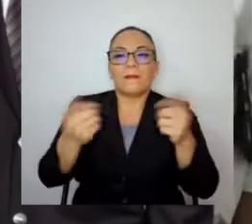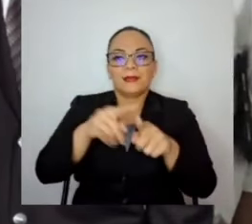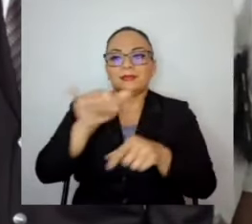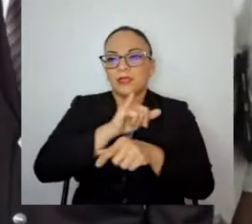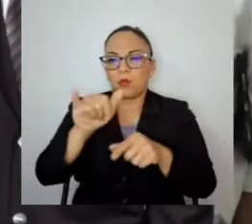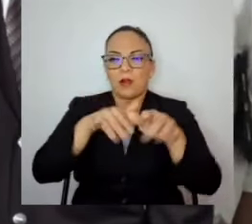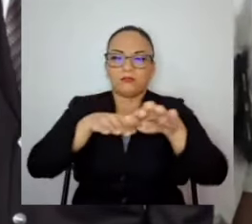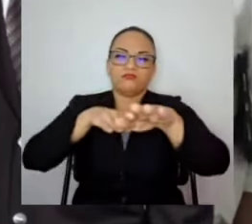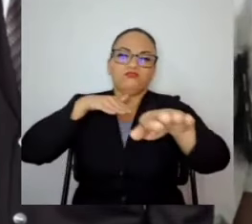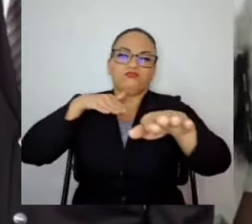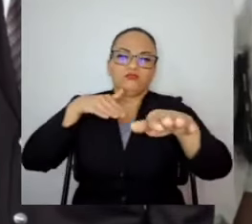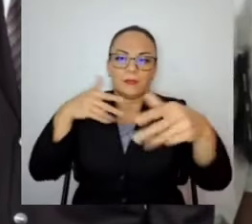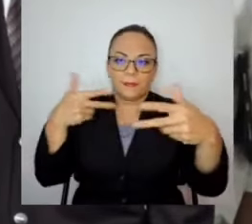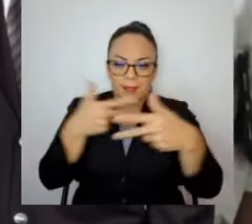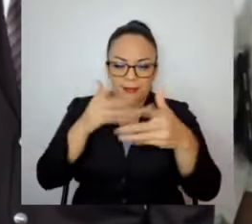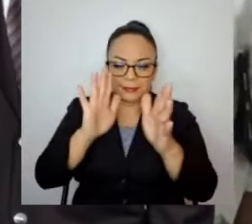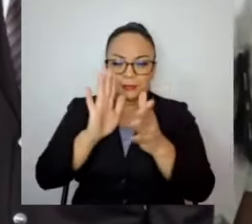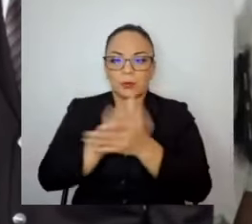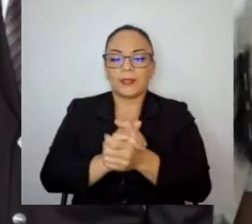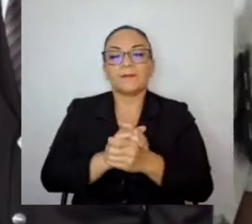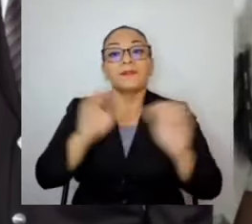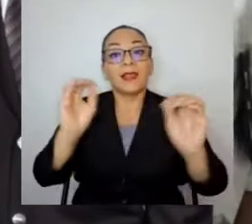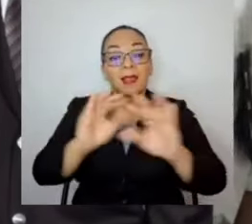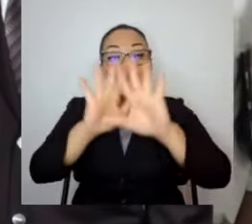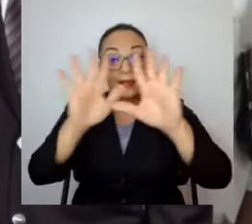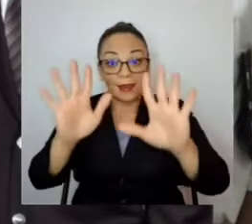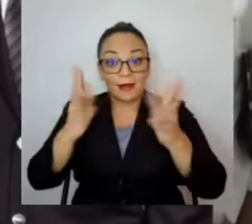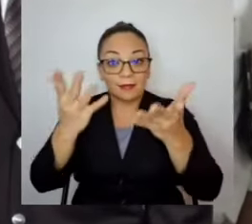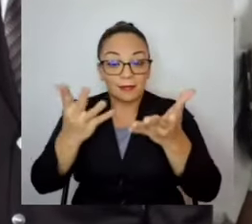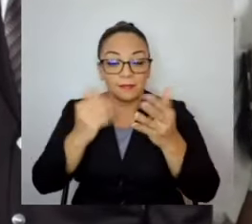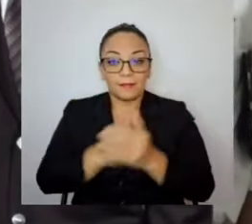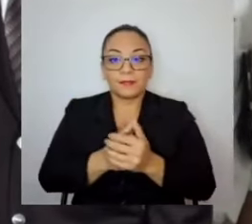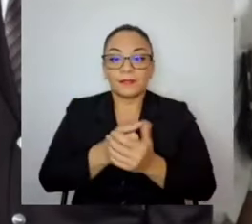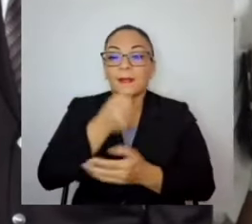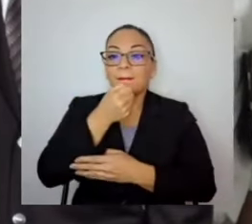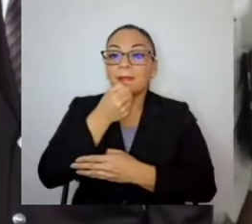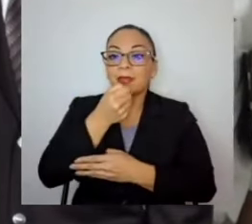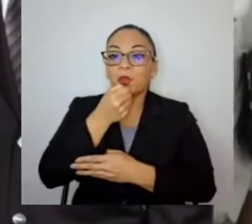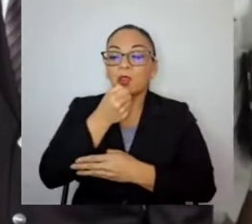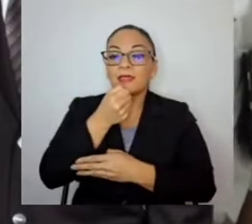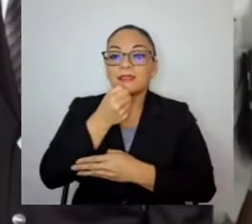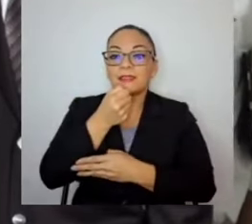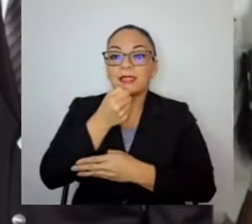Nada más aclarar que el periodista Diego Bosque